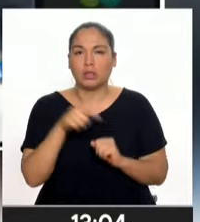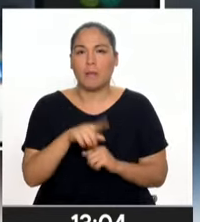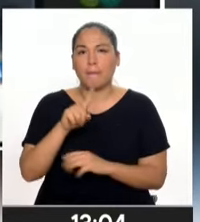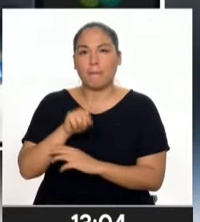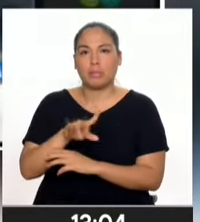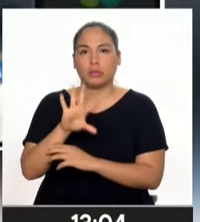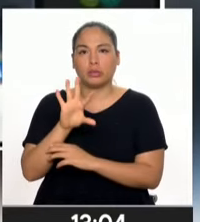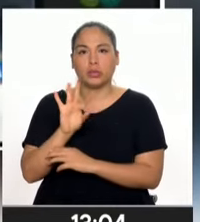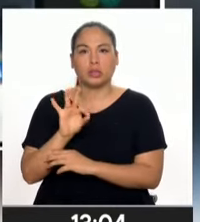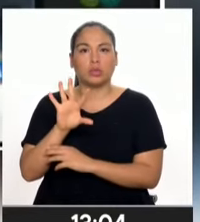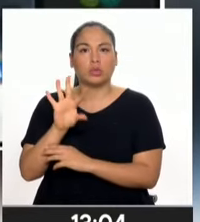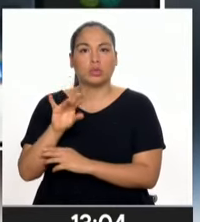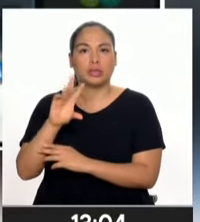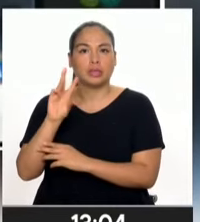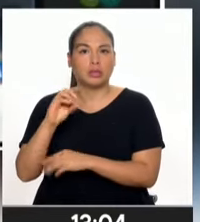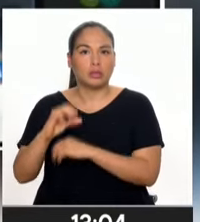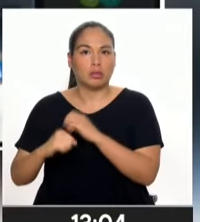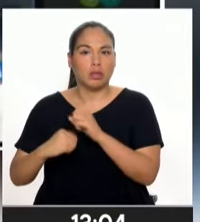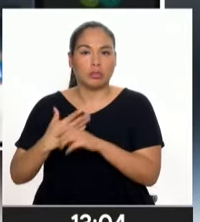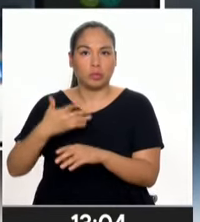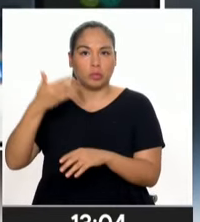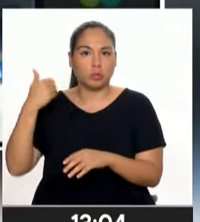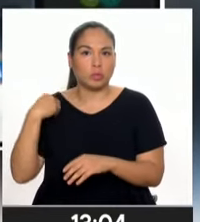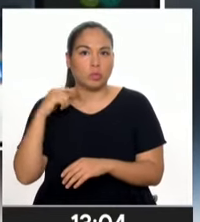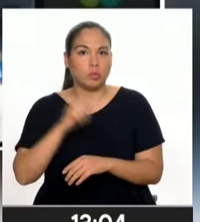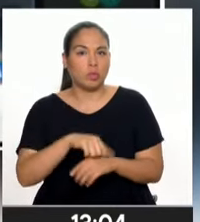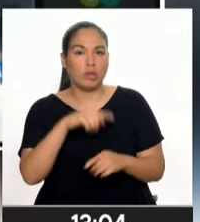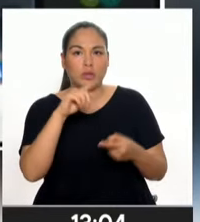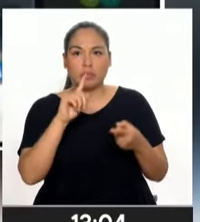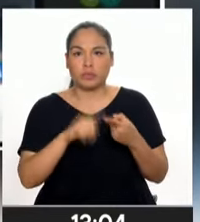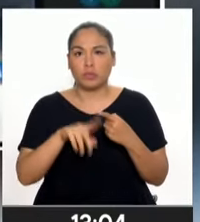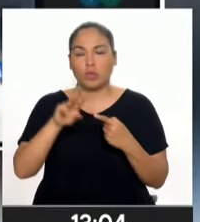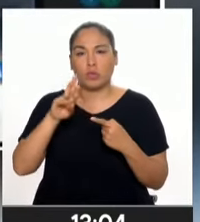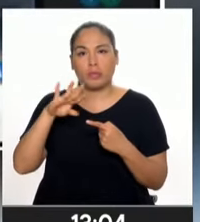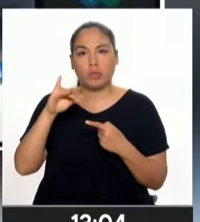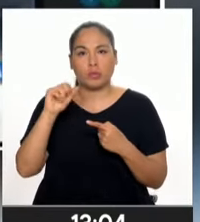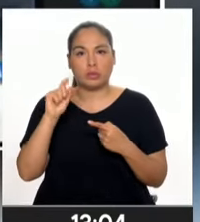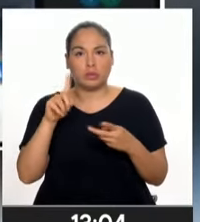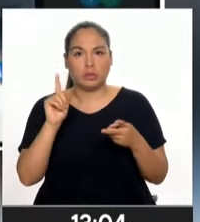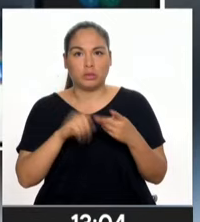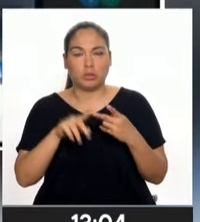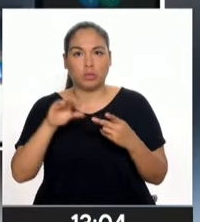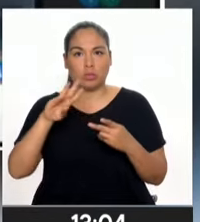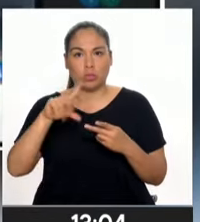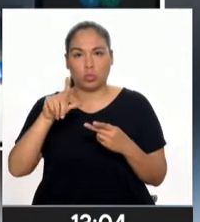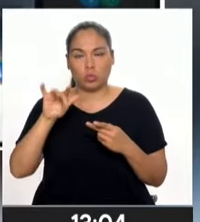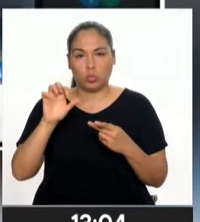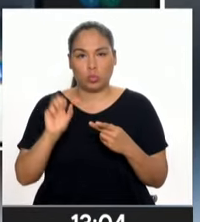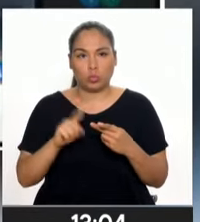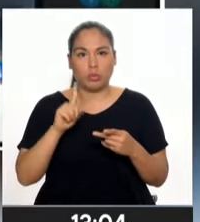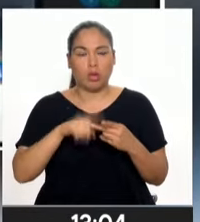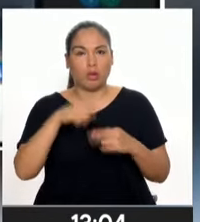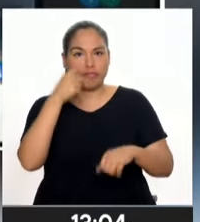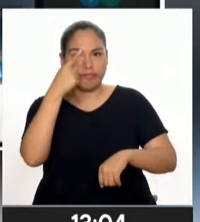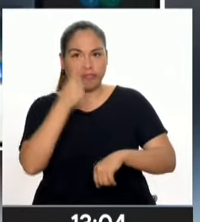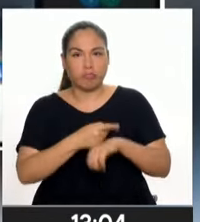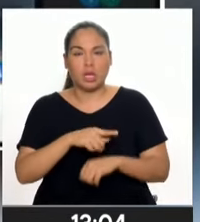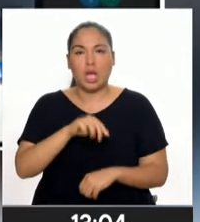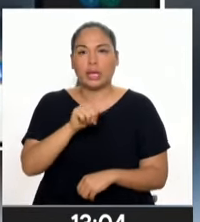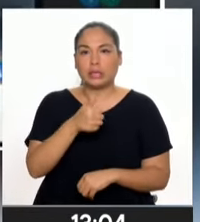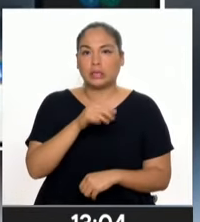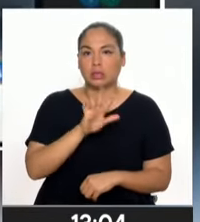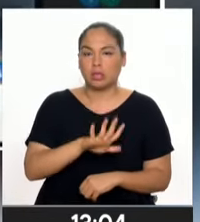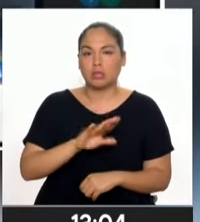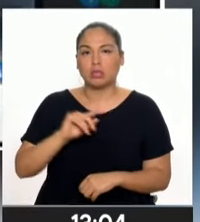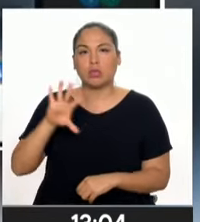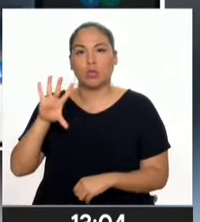Se trata de Edmundo Sánchez Noriega y Domingo Salinas Susunaga, quienes recibieron penas de 15 y 8 años de cárcel